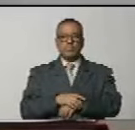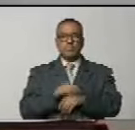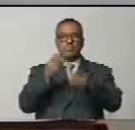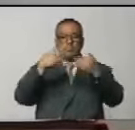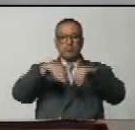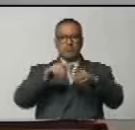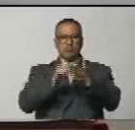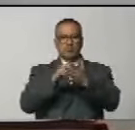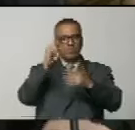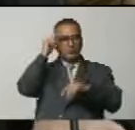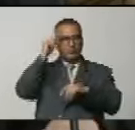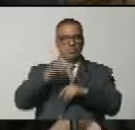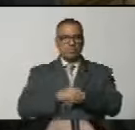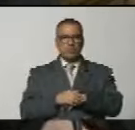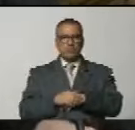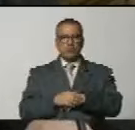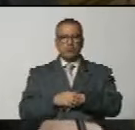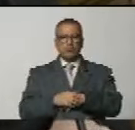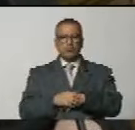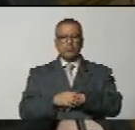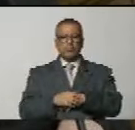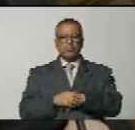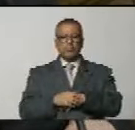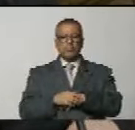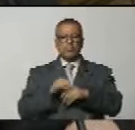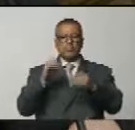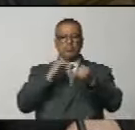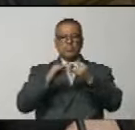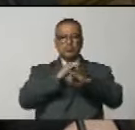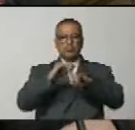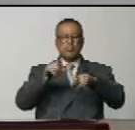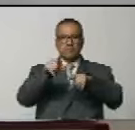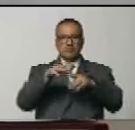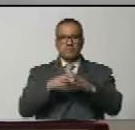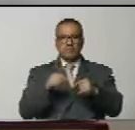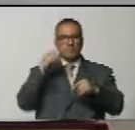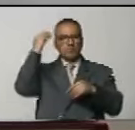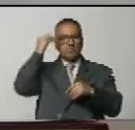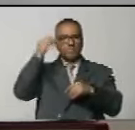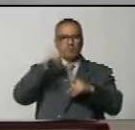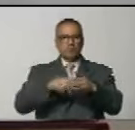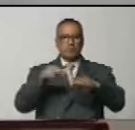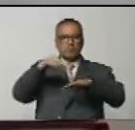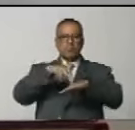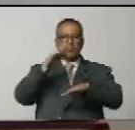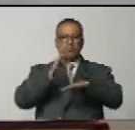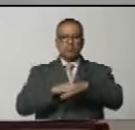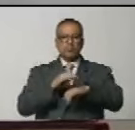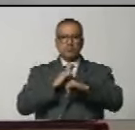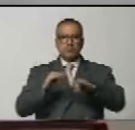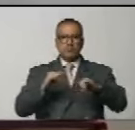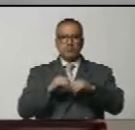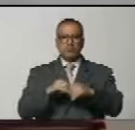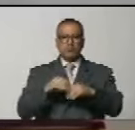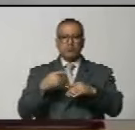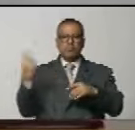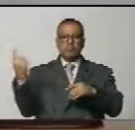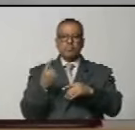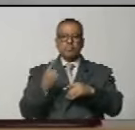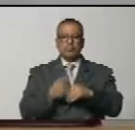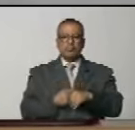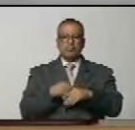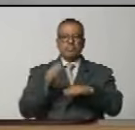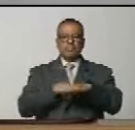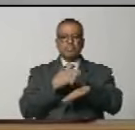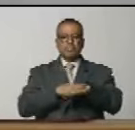Siguiente punto del orden del día agotada la agenda en consecuencia se levanta la sesión se me vienen con alpargaticas